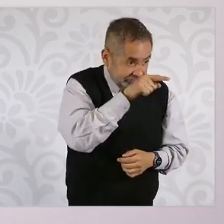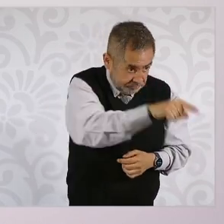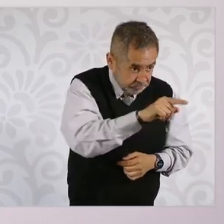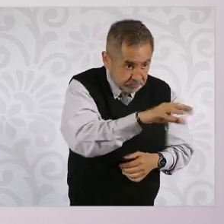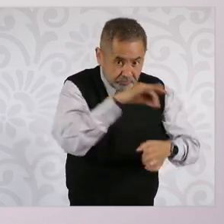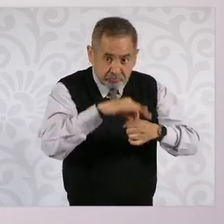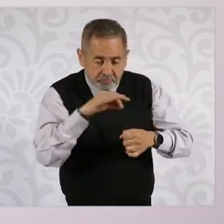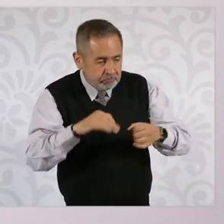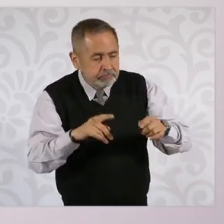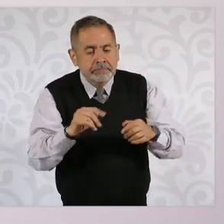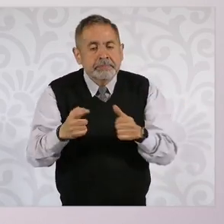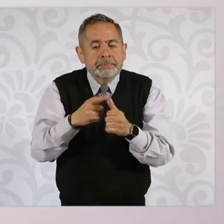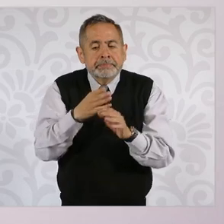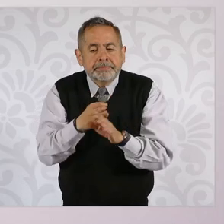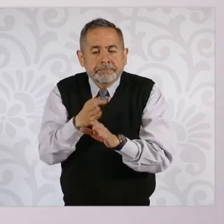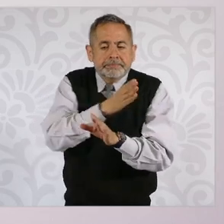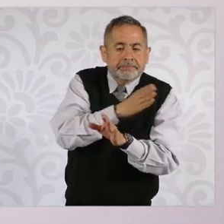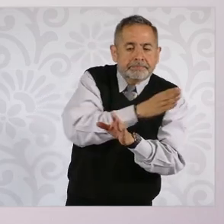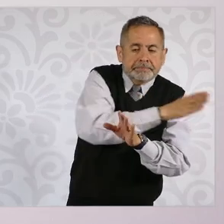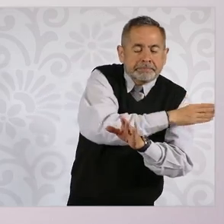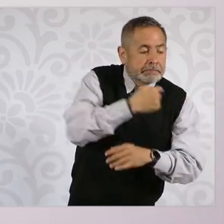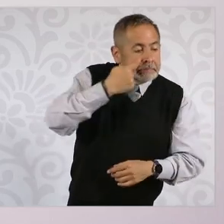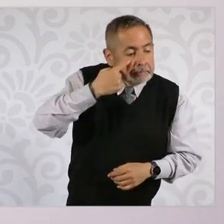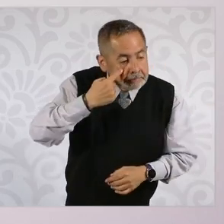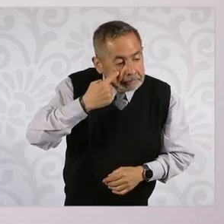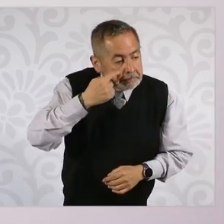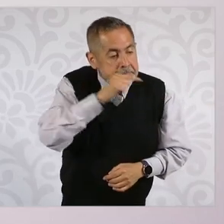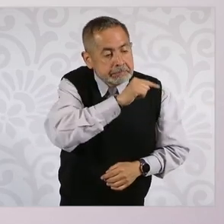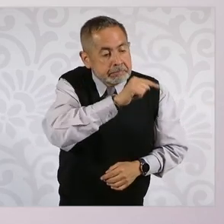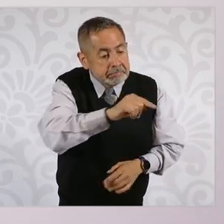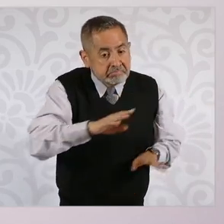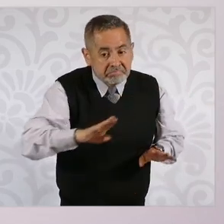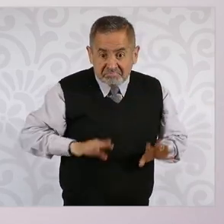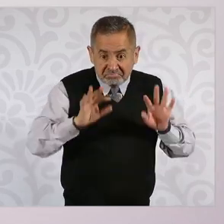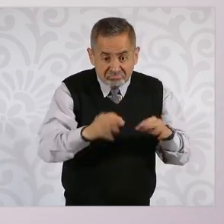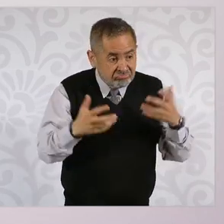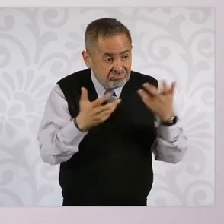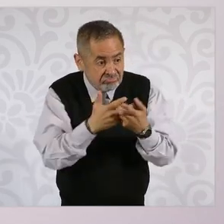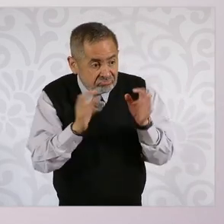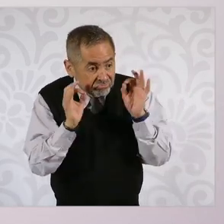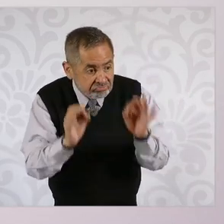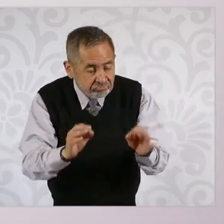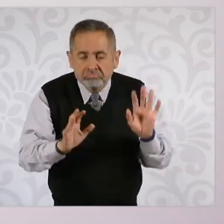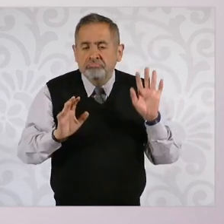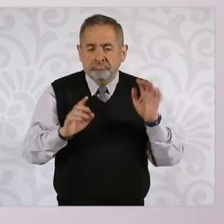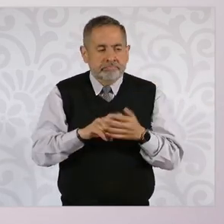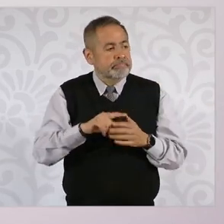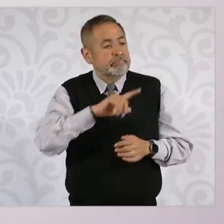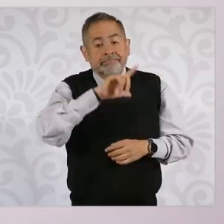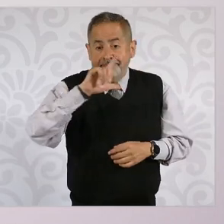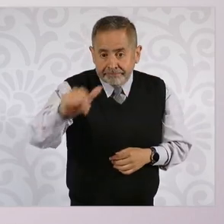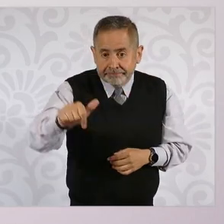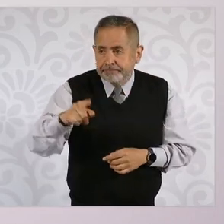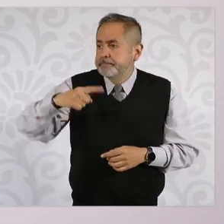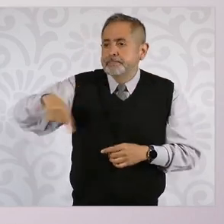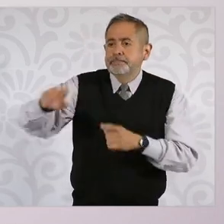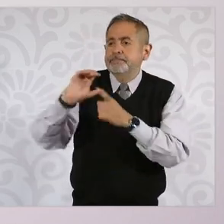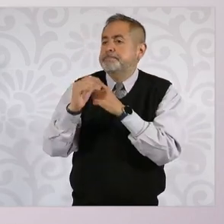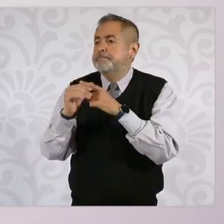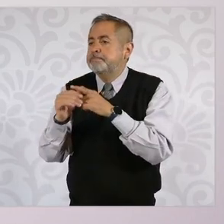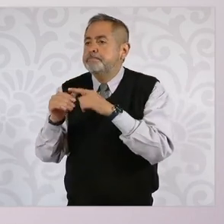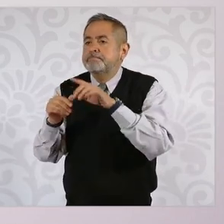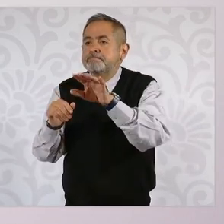haber trabajado en áreas afines. Va a haber un comité que va a